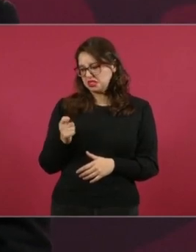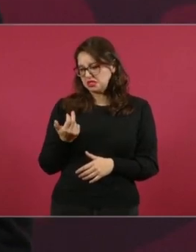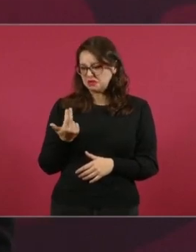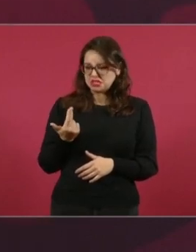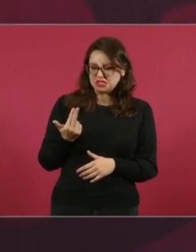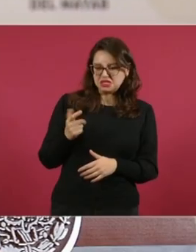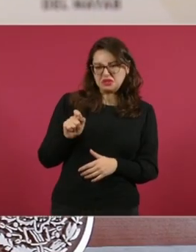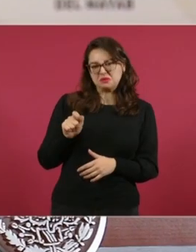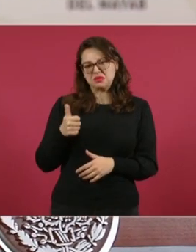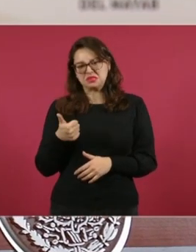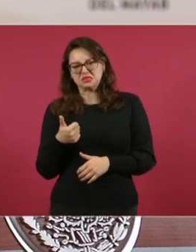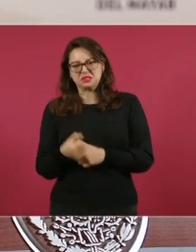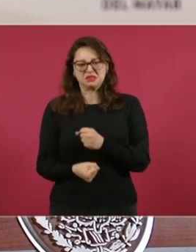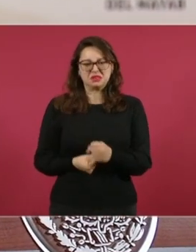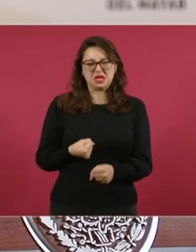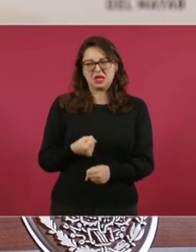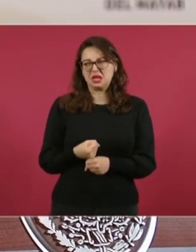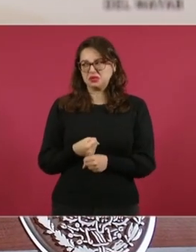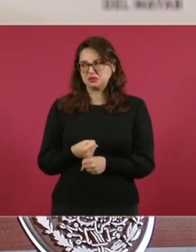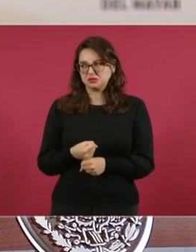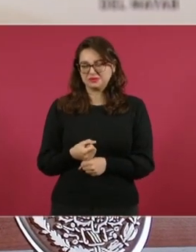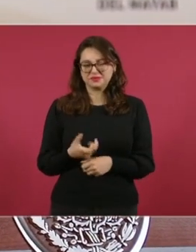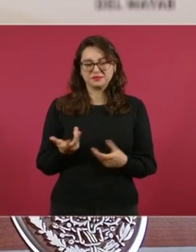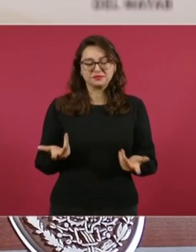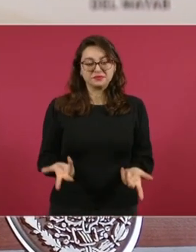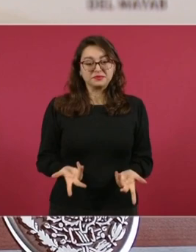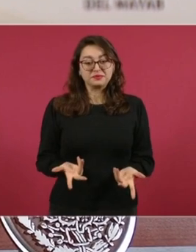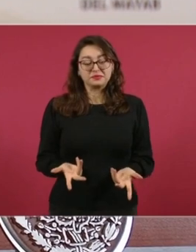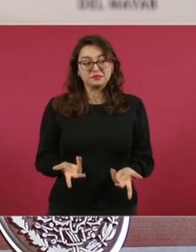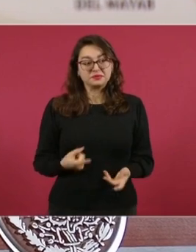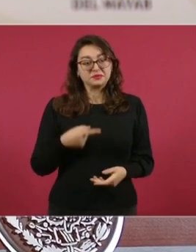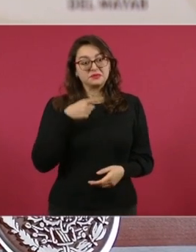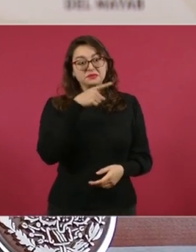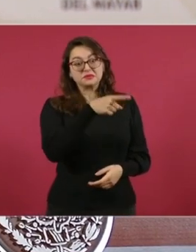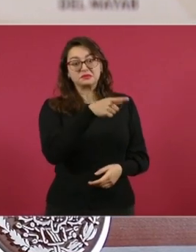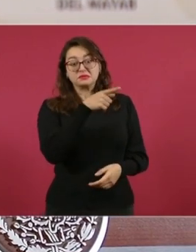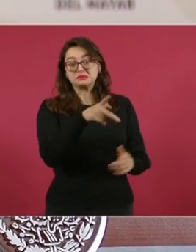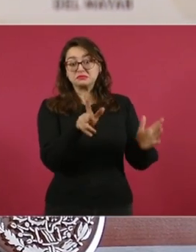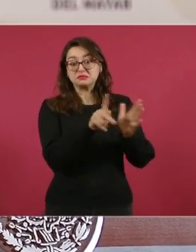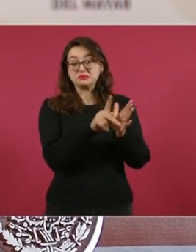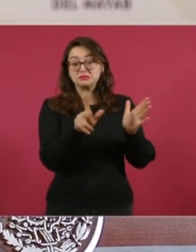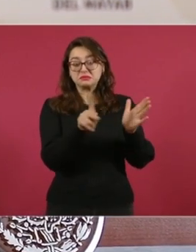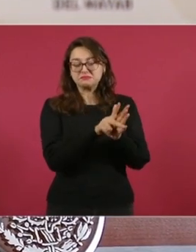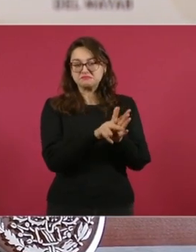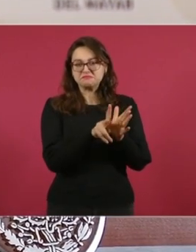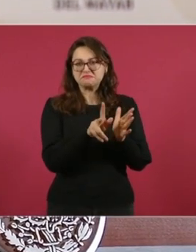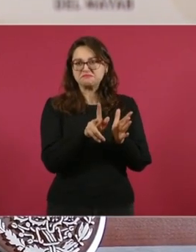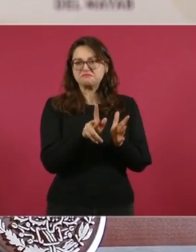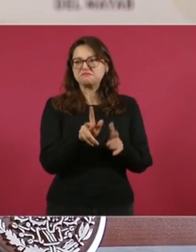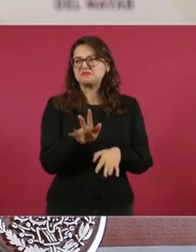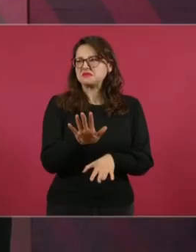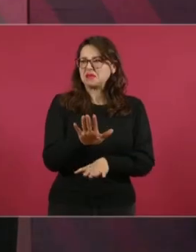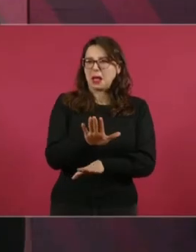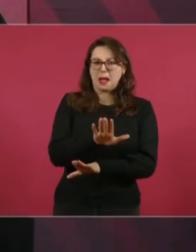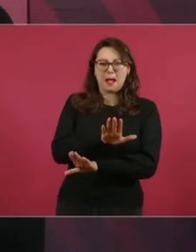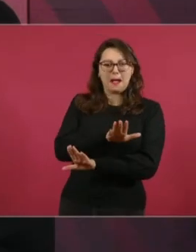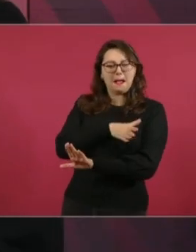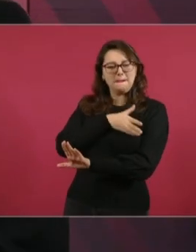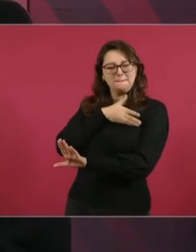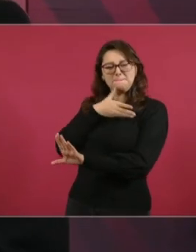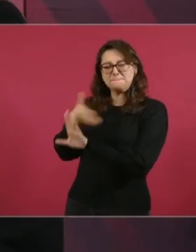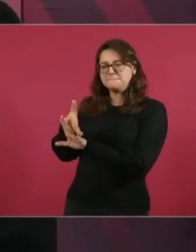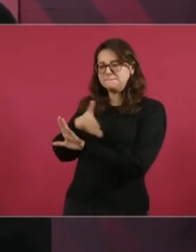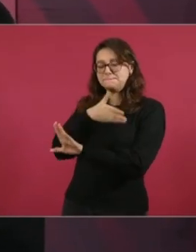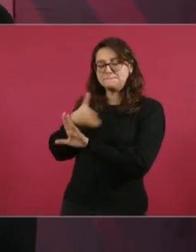más o menos, 24, 25 años. Y me dedican todo el periódico, en contra,